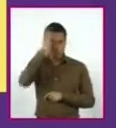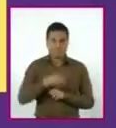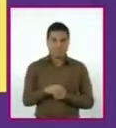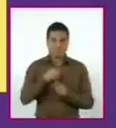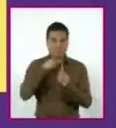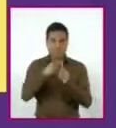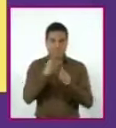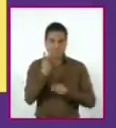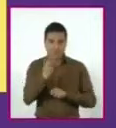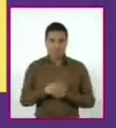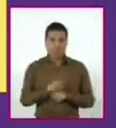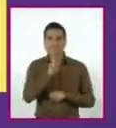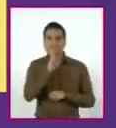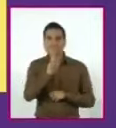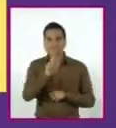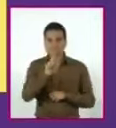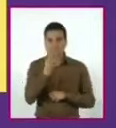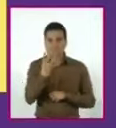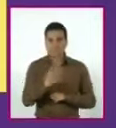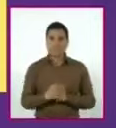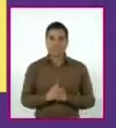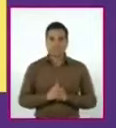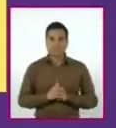2 igual a 34.